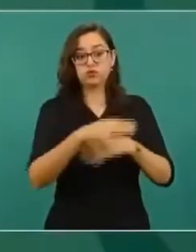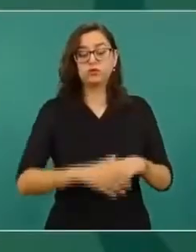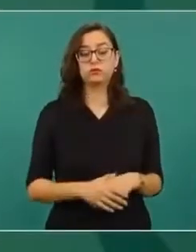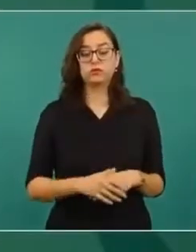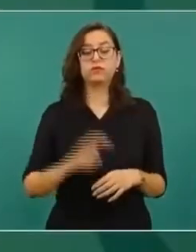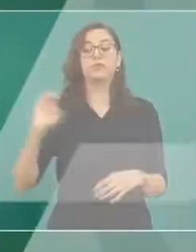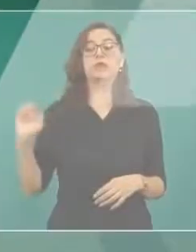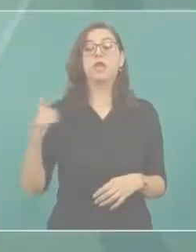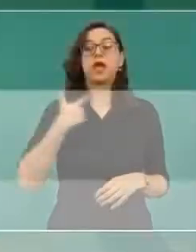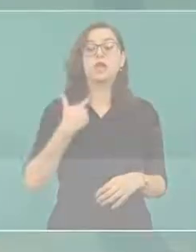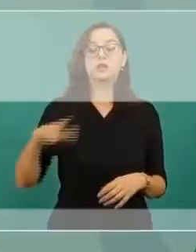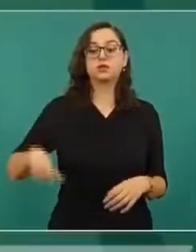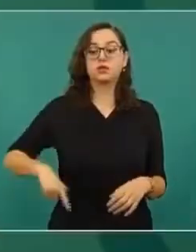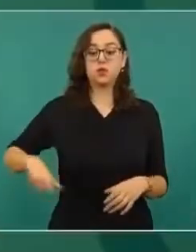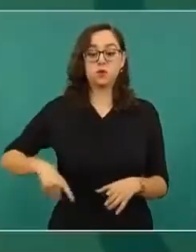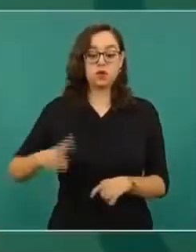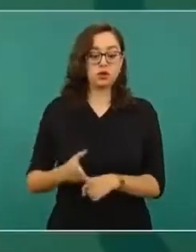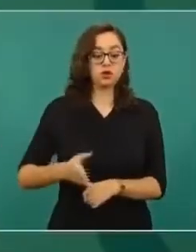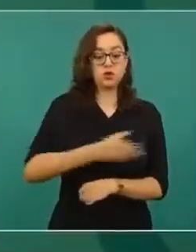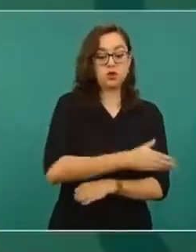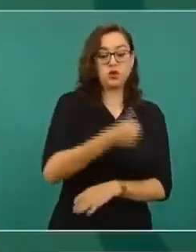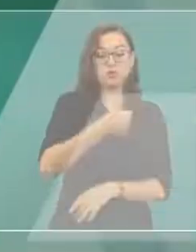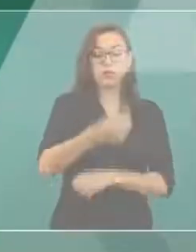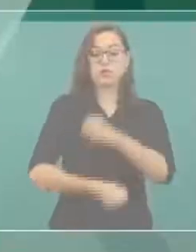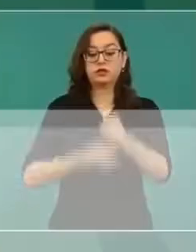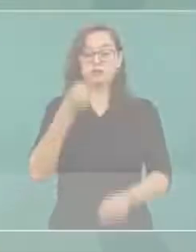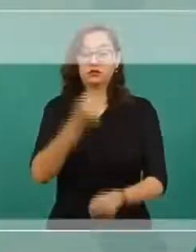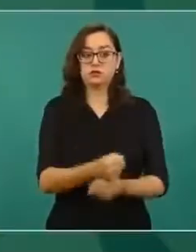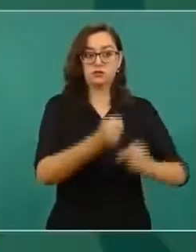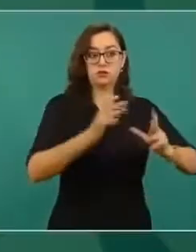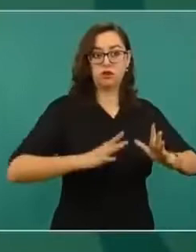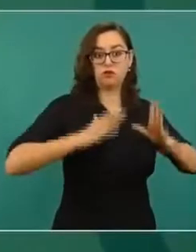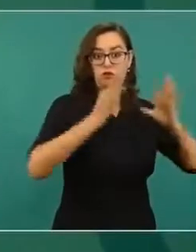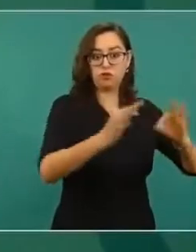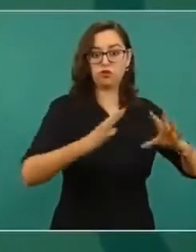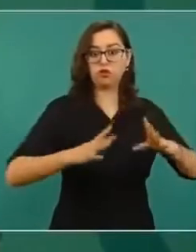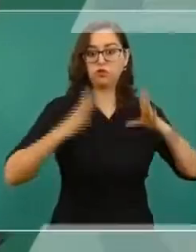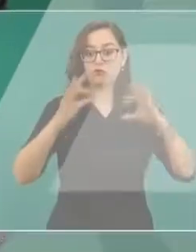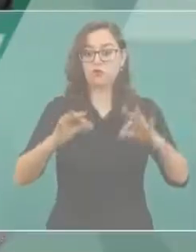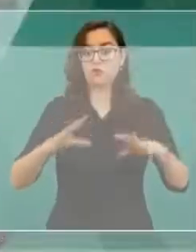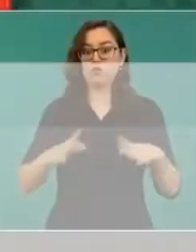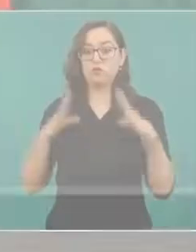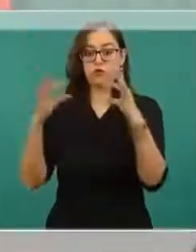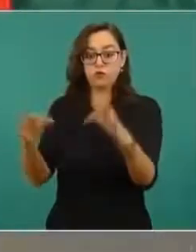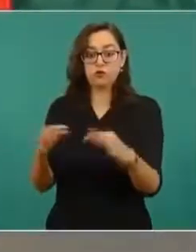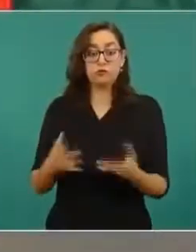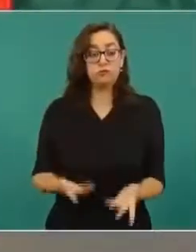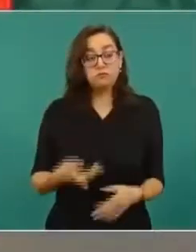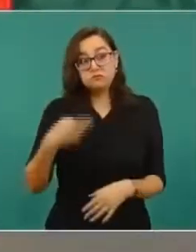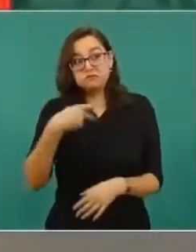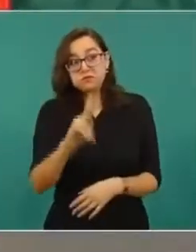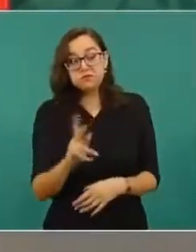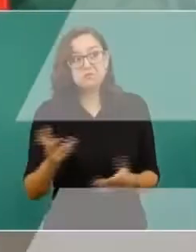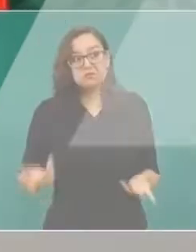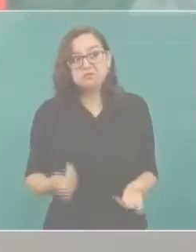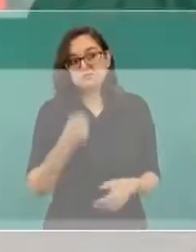pasado, pero pues no han dado